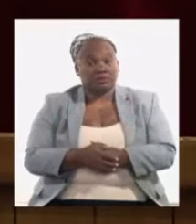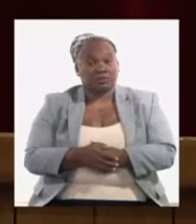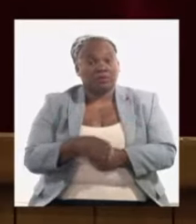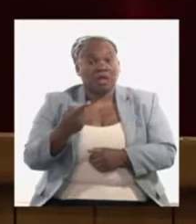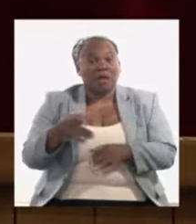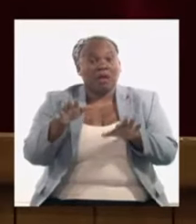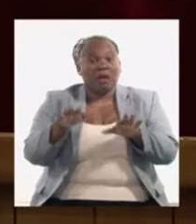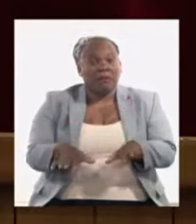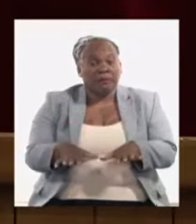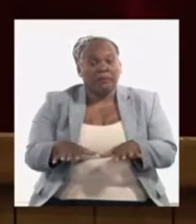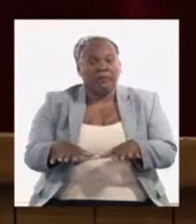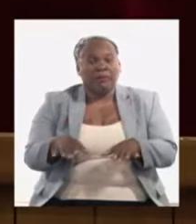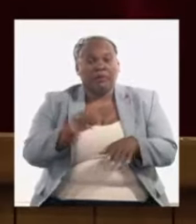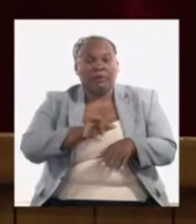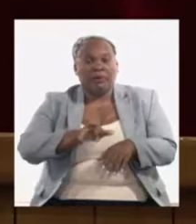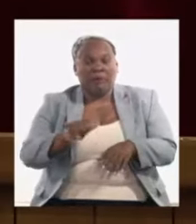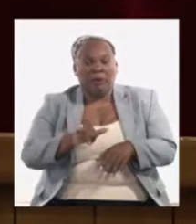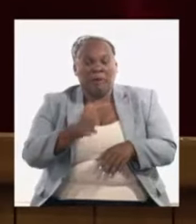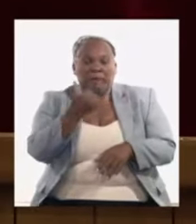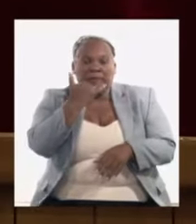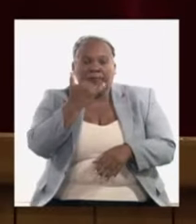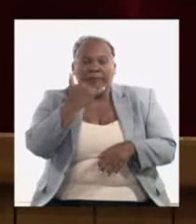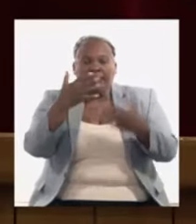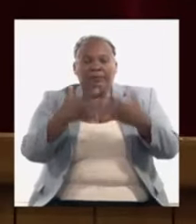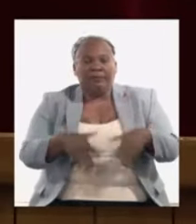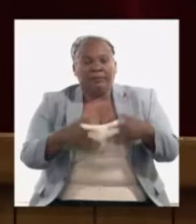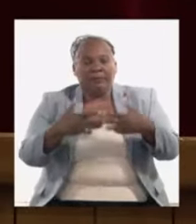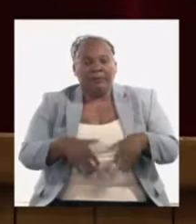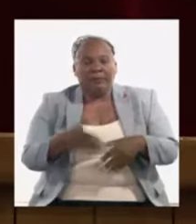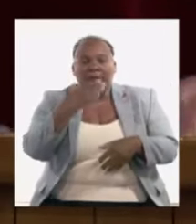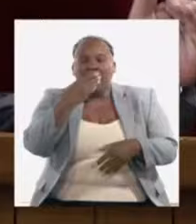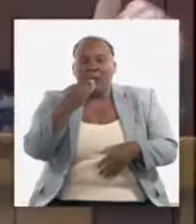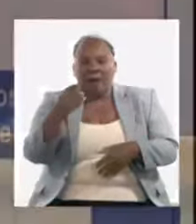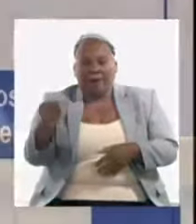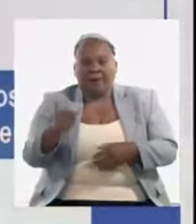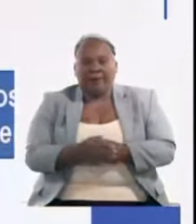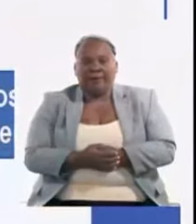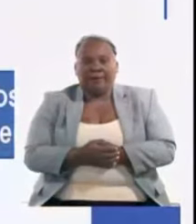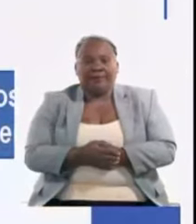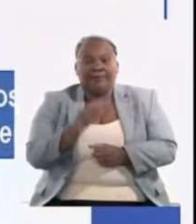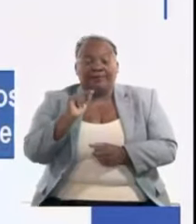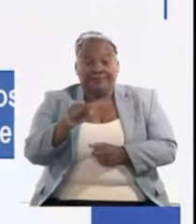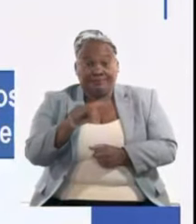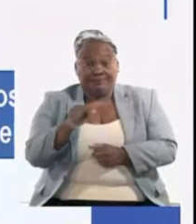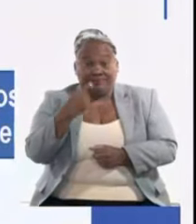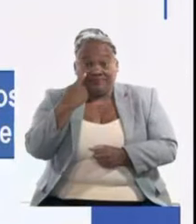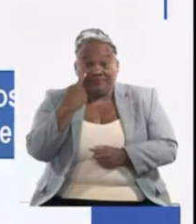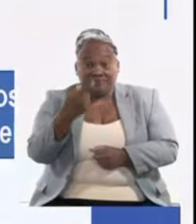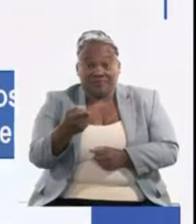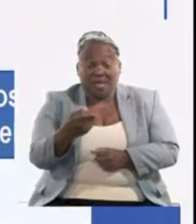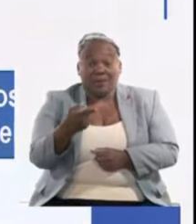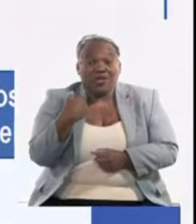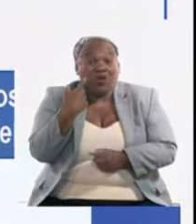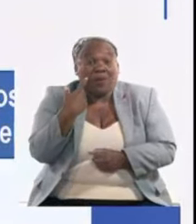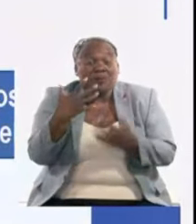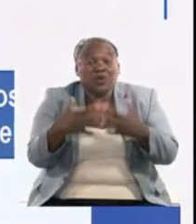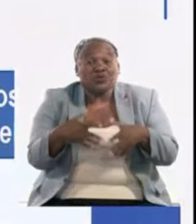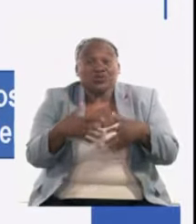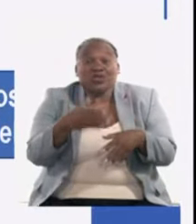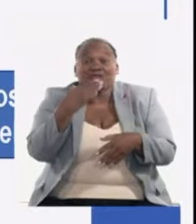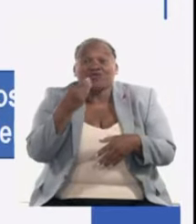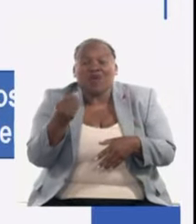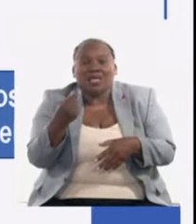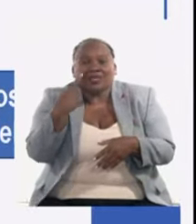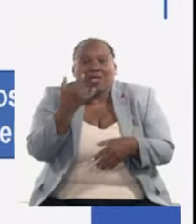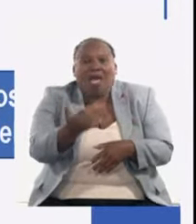la caída en la producción de azúcar que ha venido cayendo en los últimos años se está proyectando